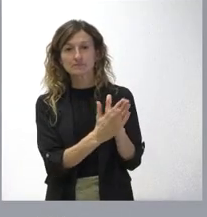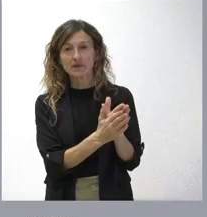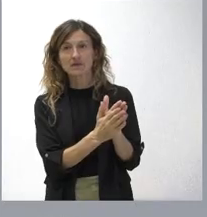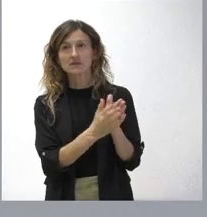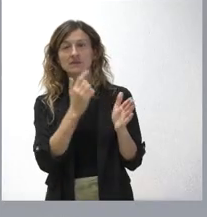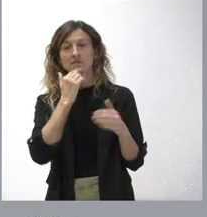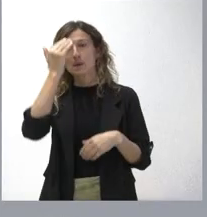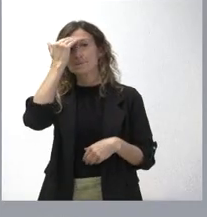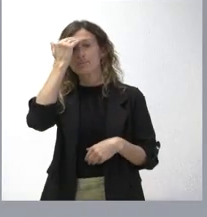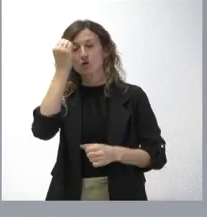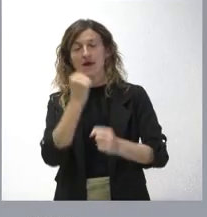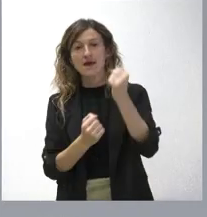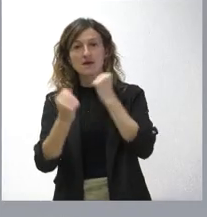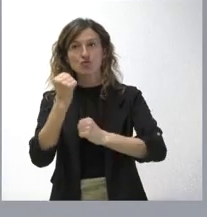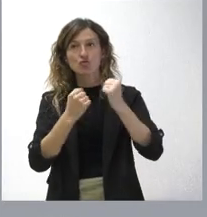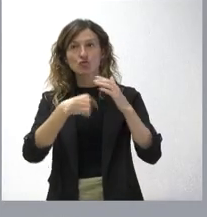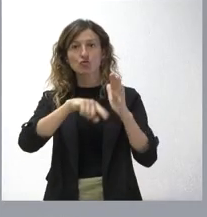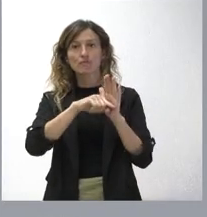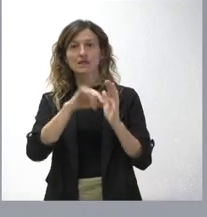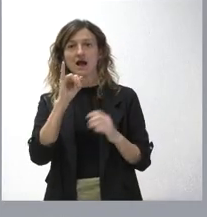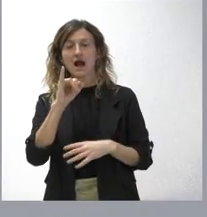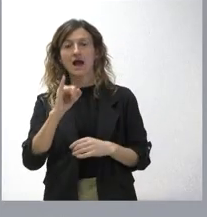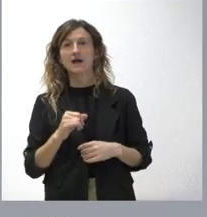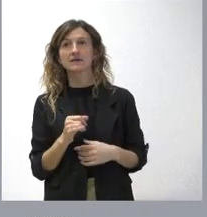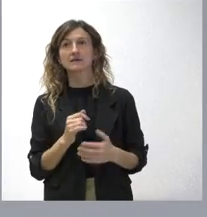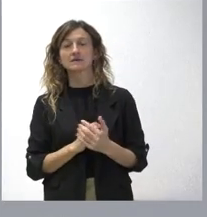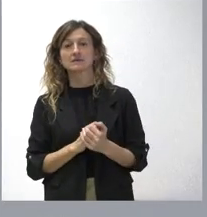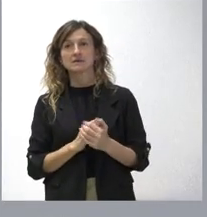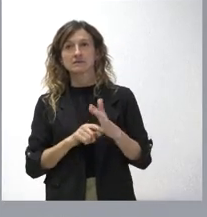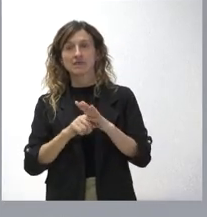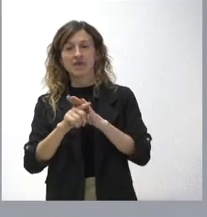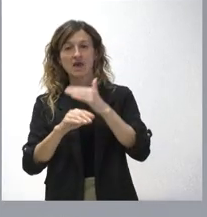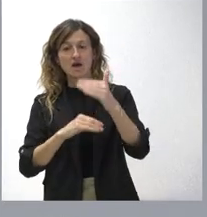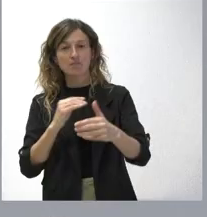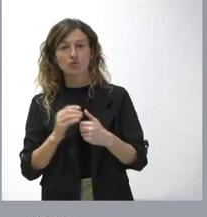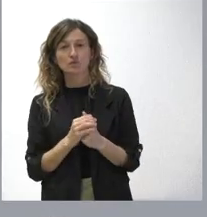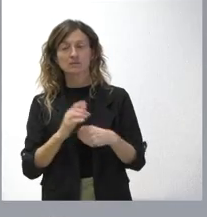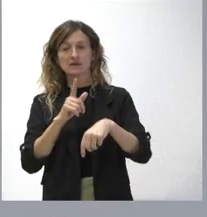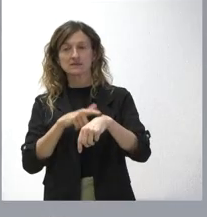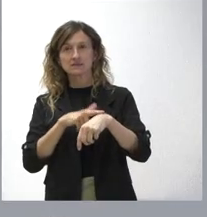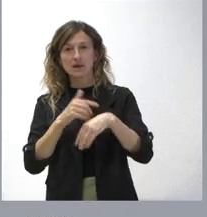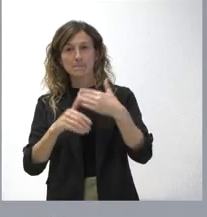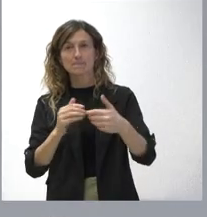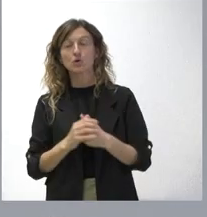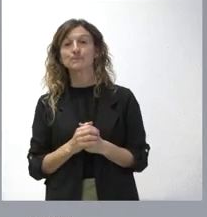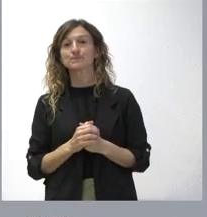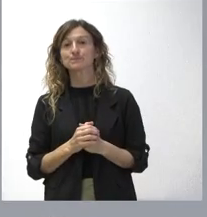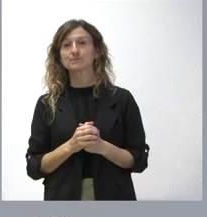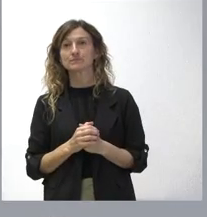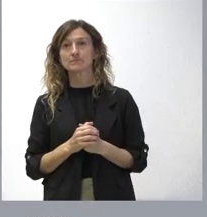esa memoria económica. Es una memoria económica, además, evolutiva, que se va enriqueciendo con el paso del tiempo. En este caso